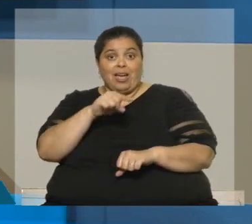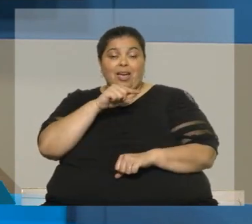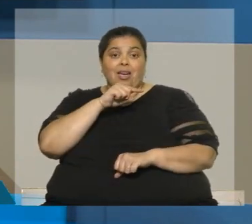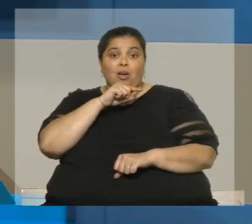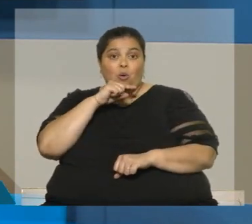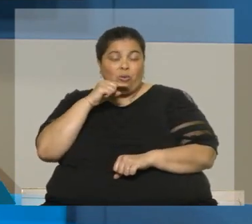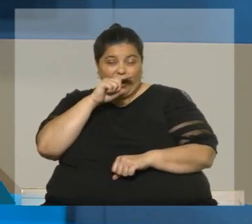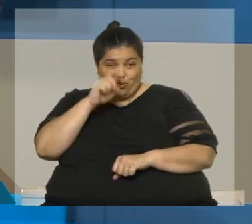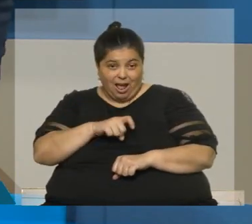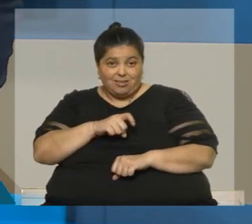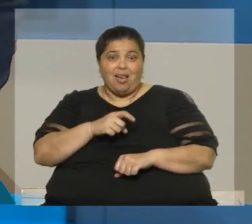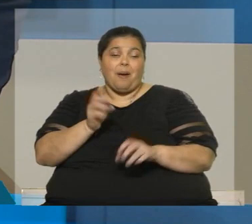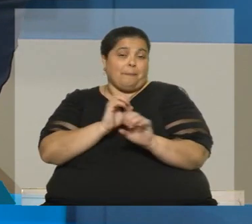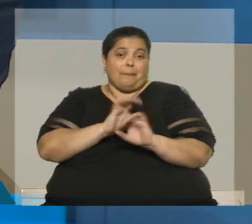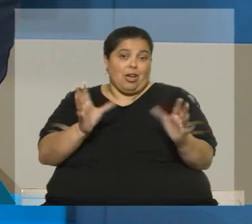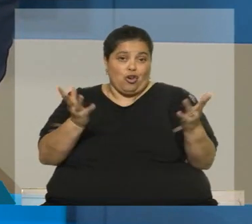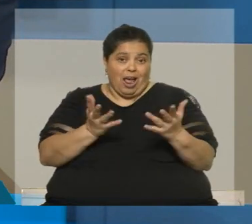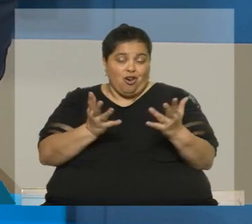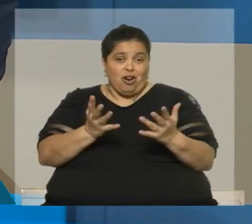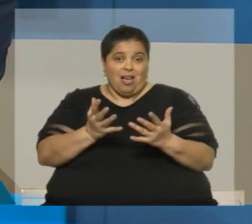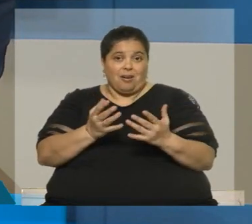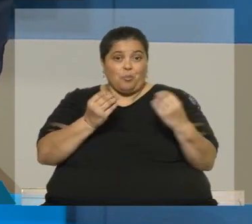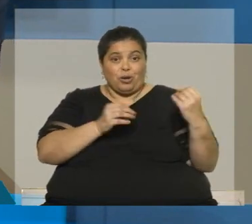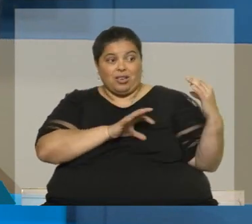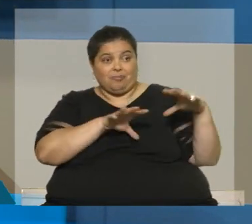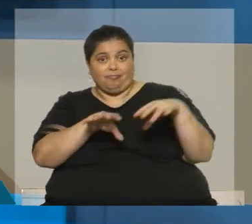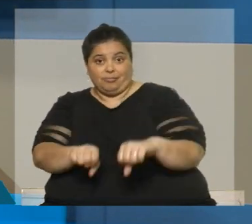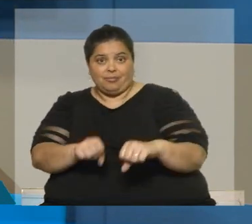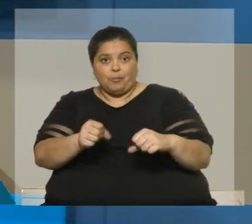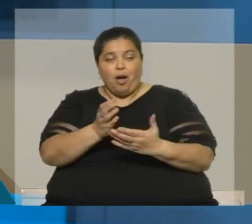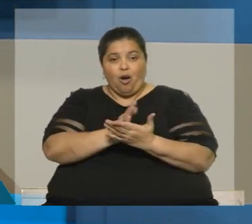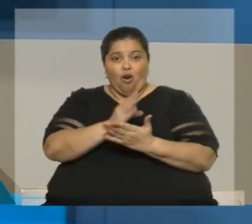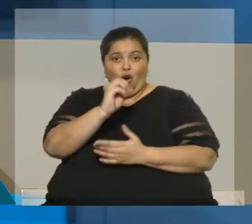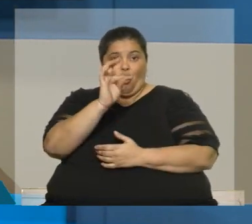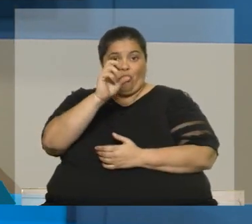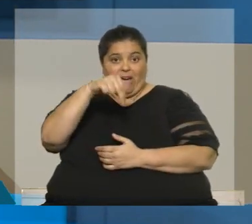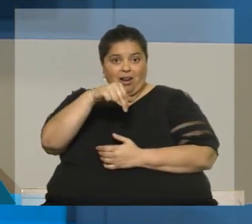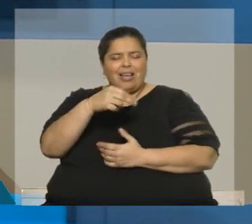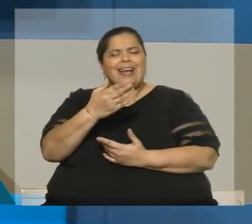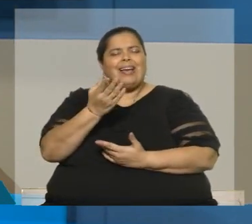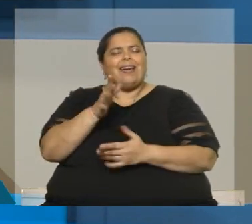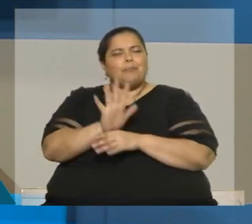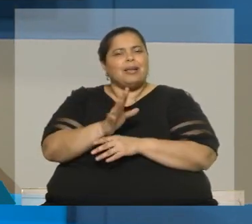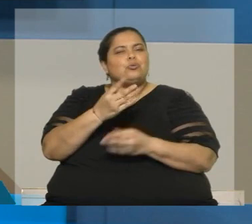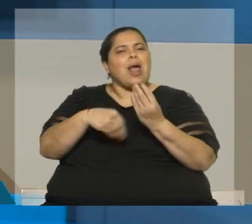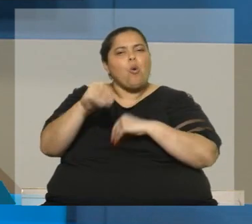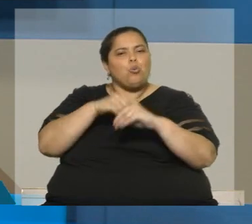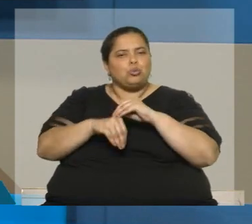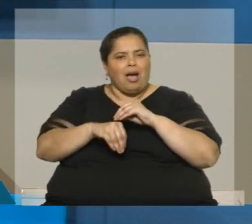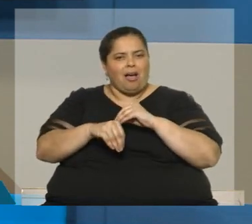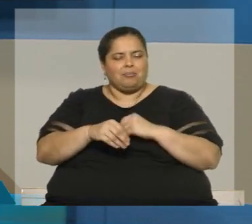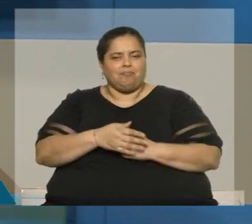ponían en las fronteras de la OTAN Rusia-Ucrania. Es decir, es una excusa. Es una excusa